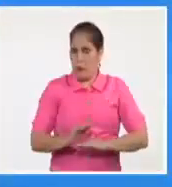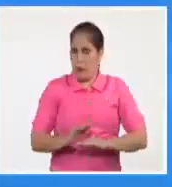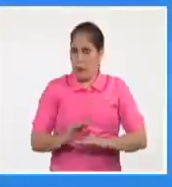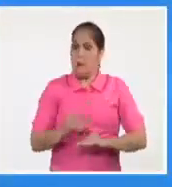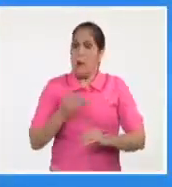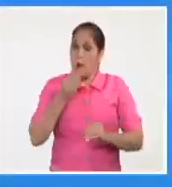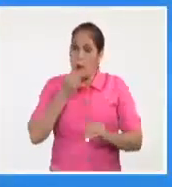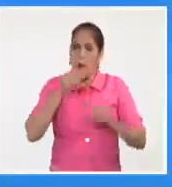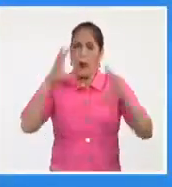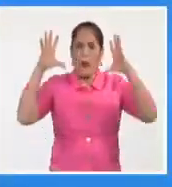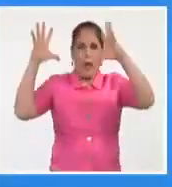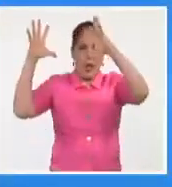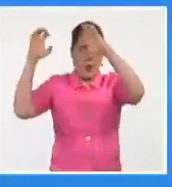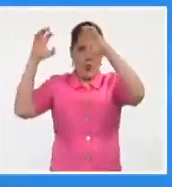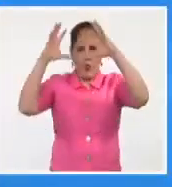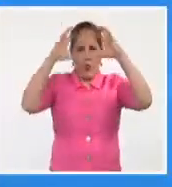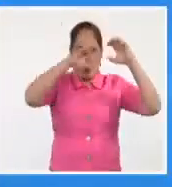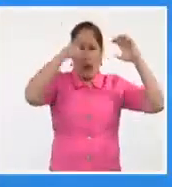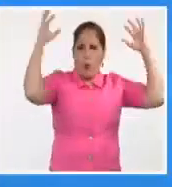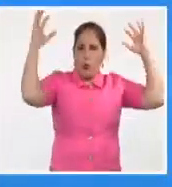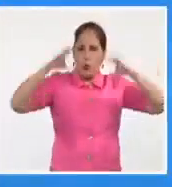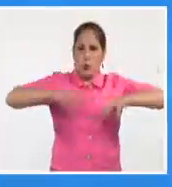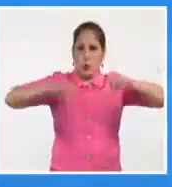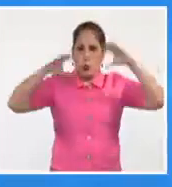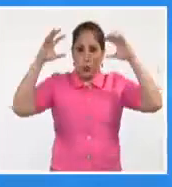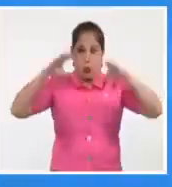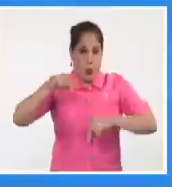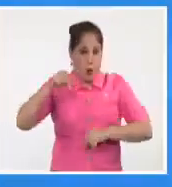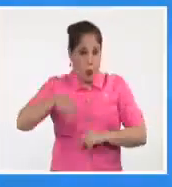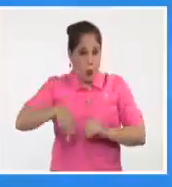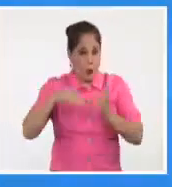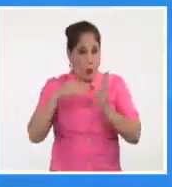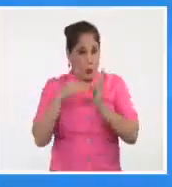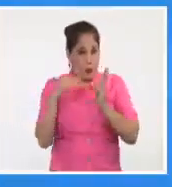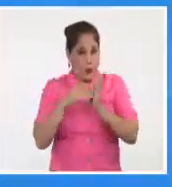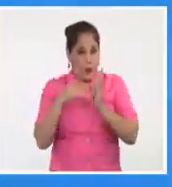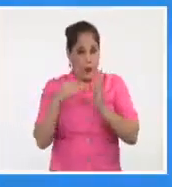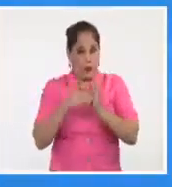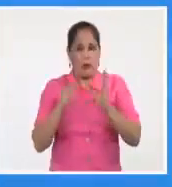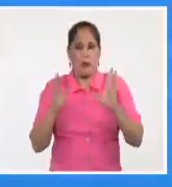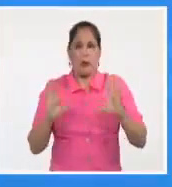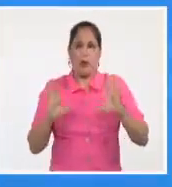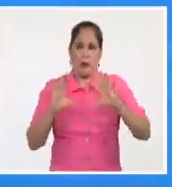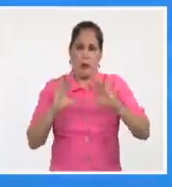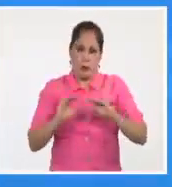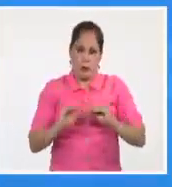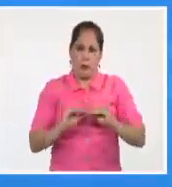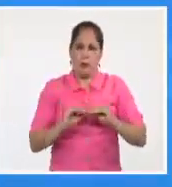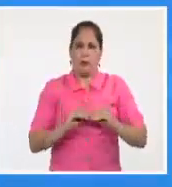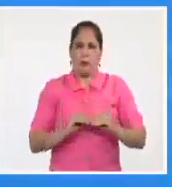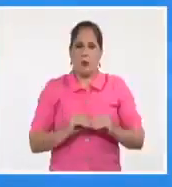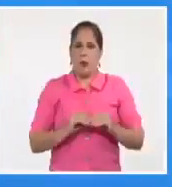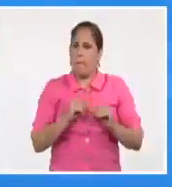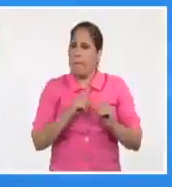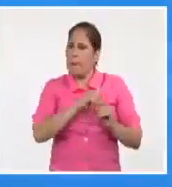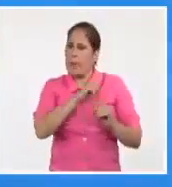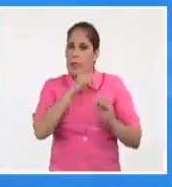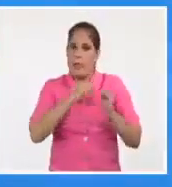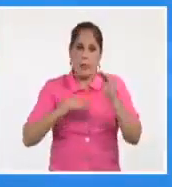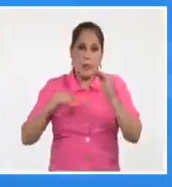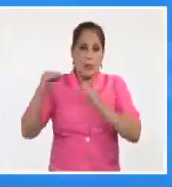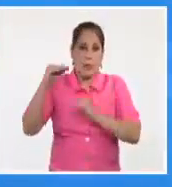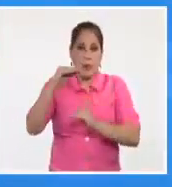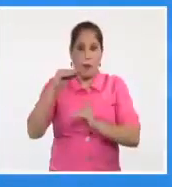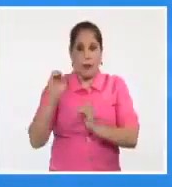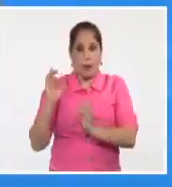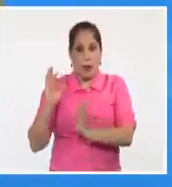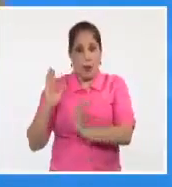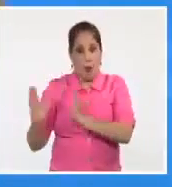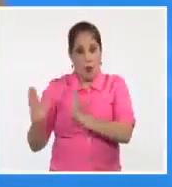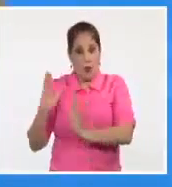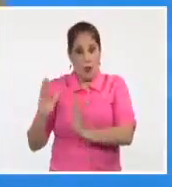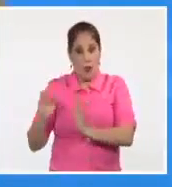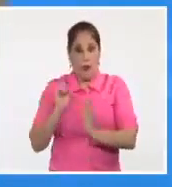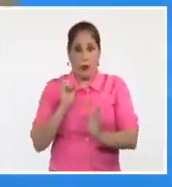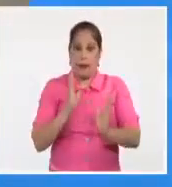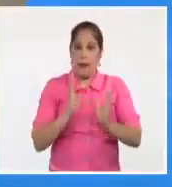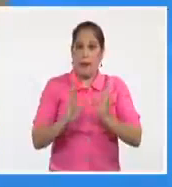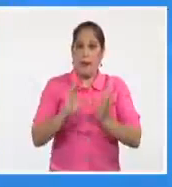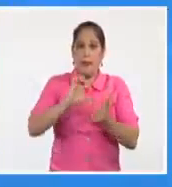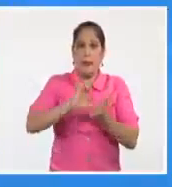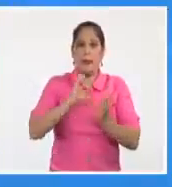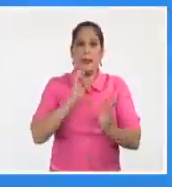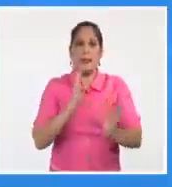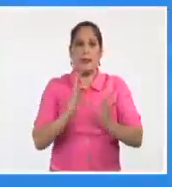nublados y lluvias hoy, en horas de la tarde y hasta la nochecer, principalmente en localidades del occidente y el centro,